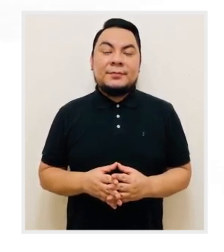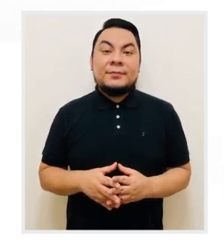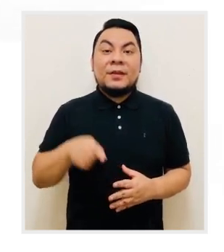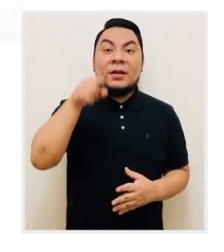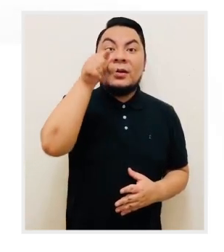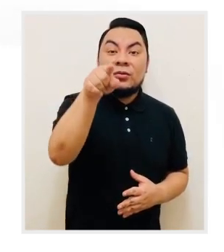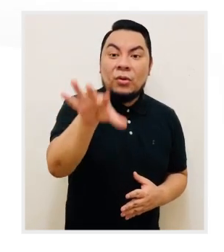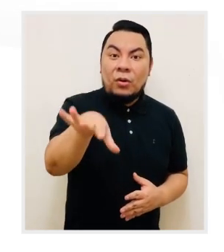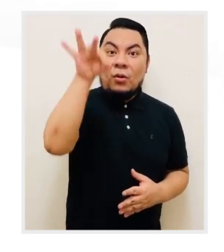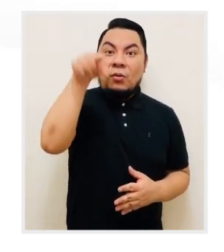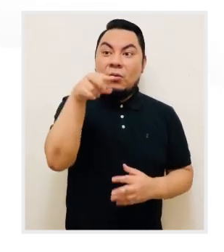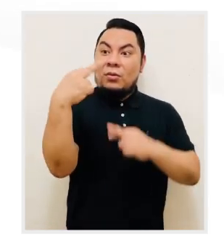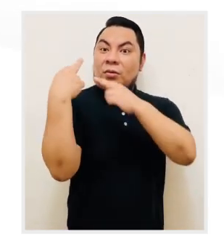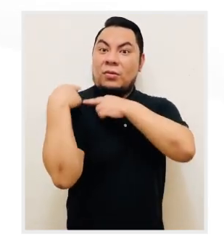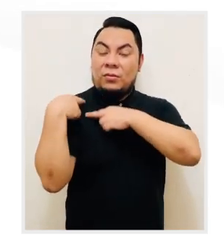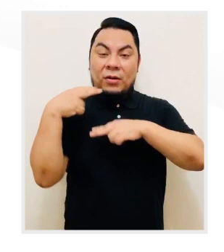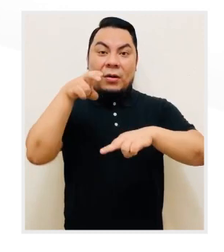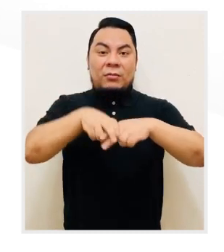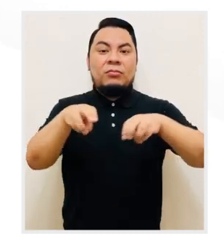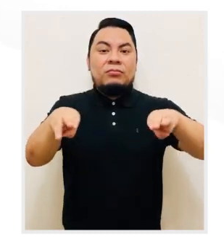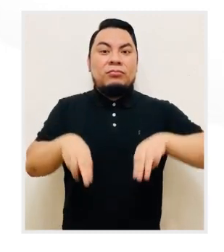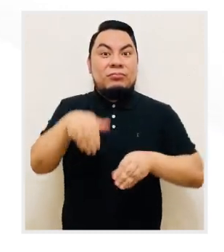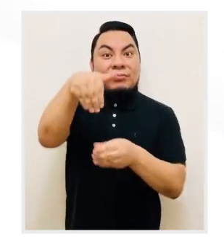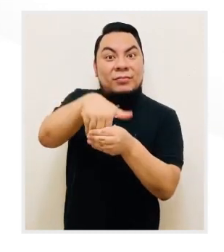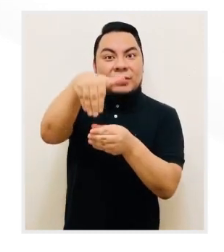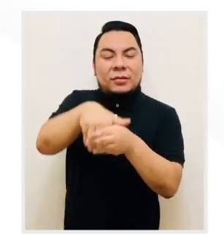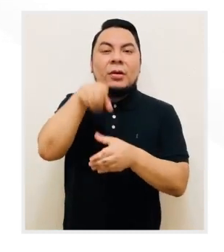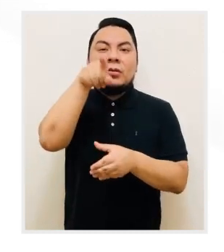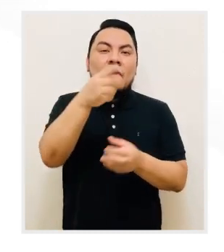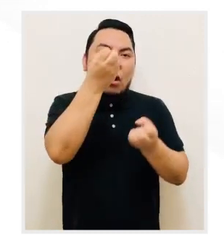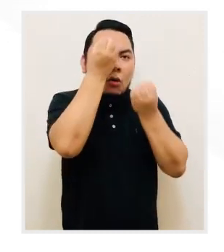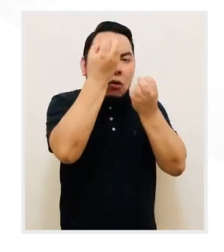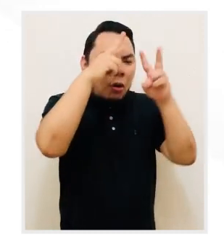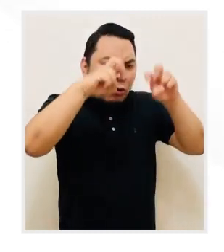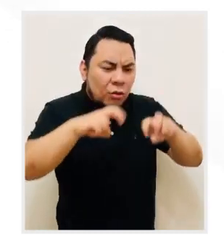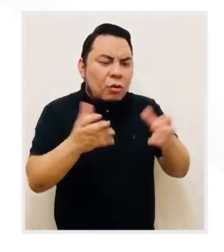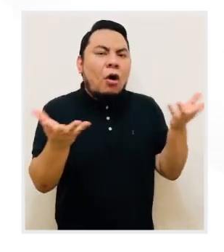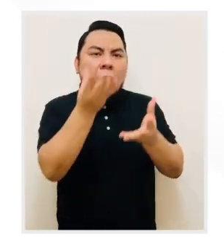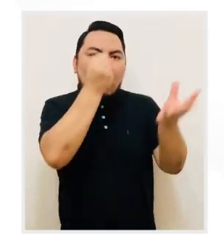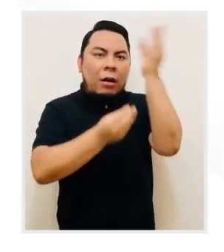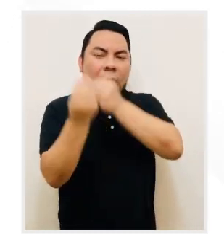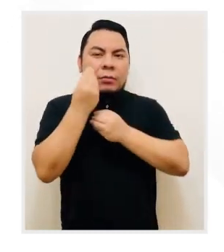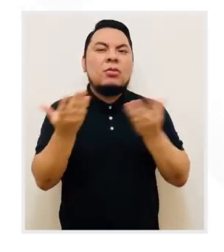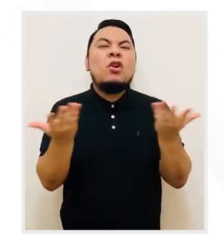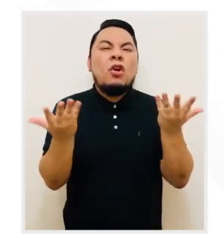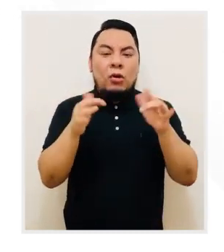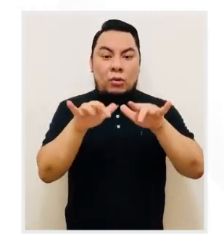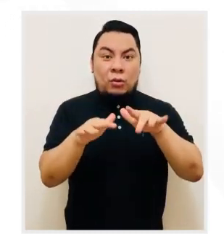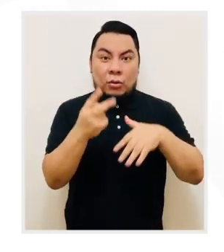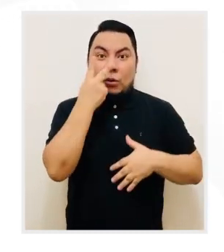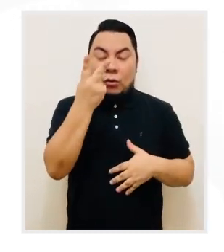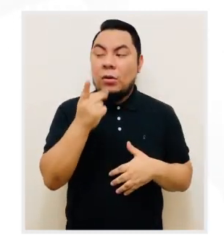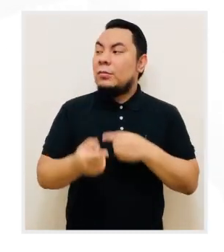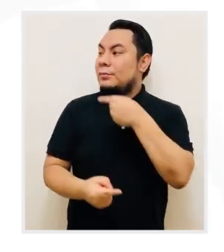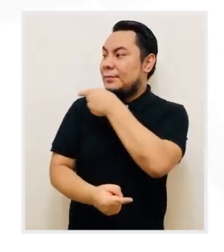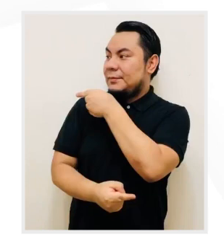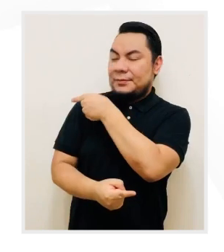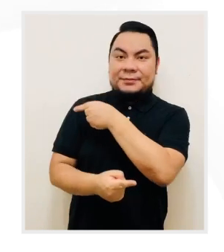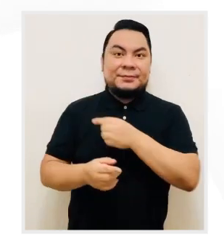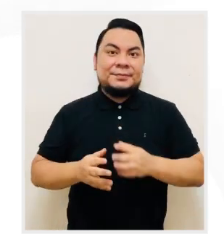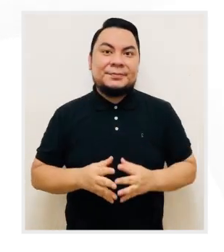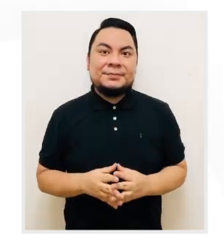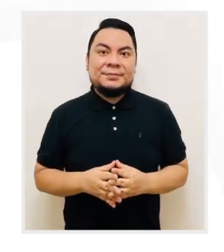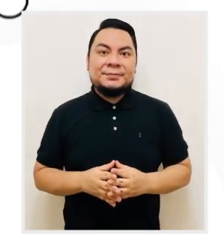Si fuiste elegida o elegido miembro de mesa, capacítate en la plataforma virtual ingresando a la web de la OMPE en